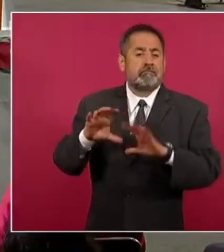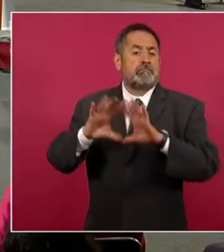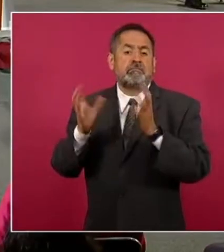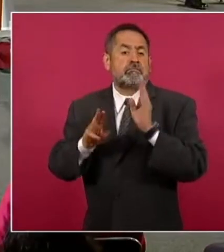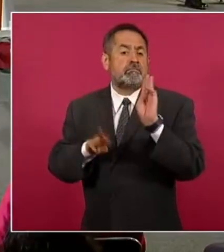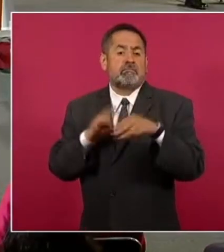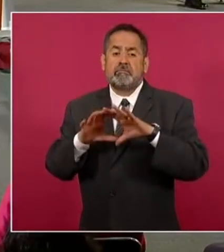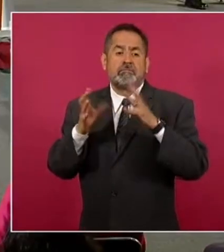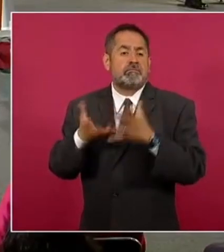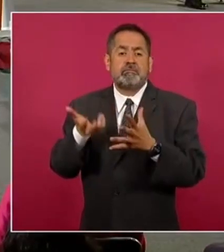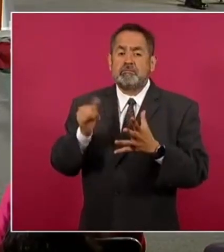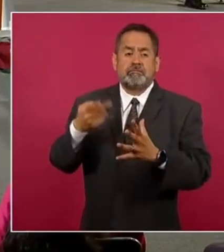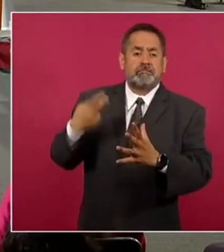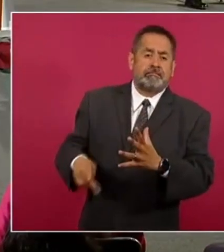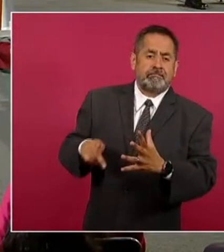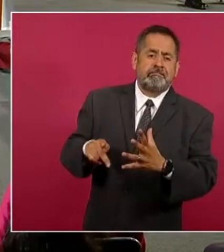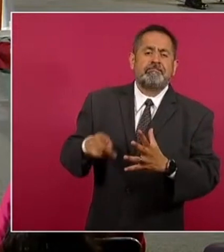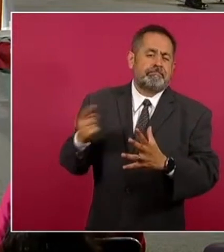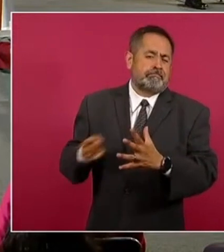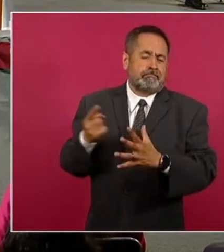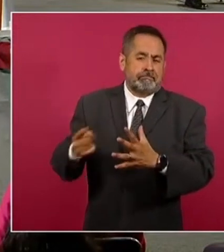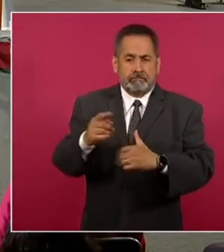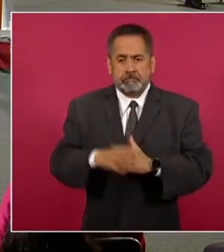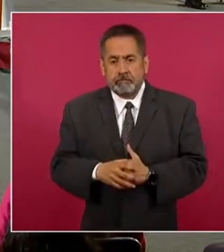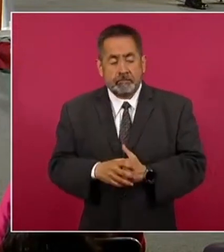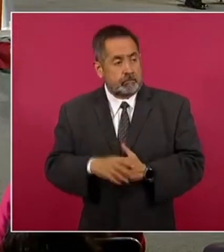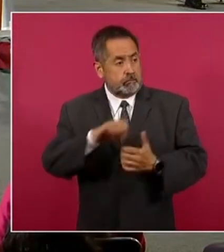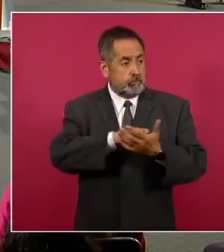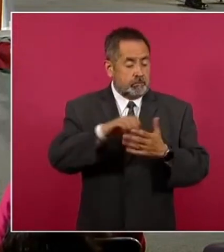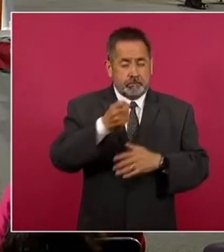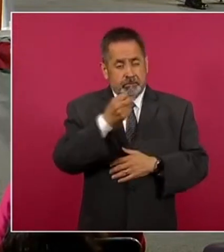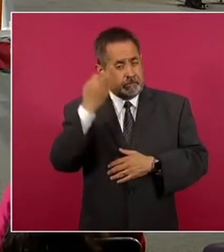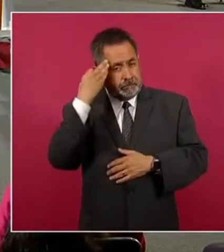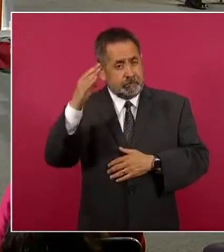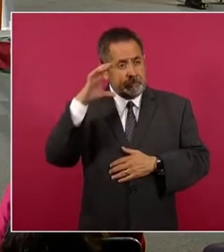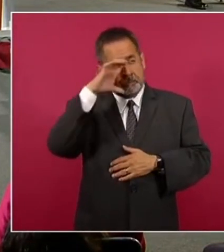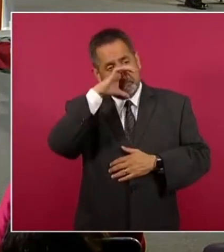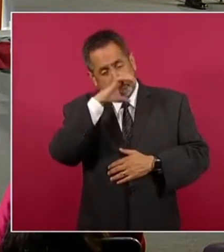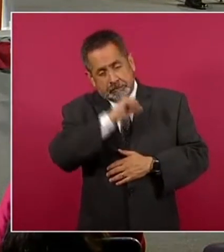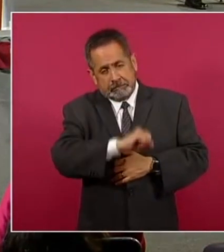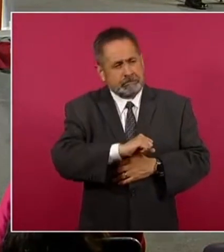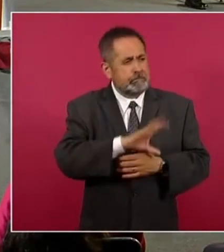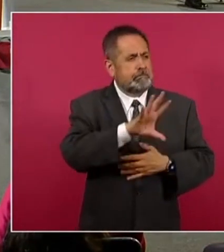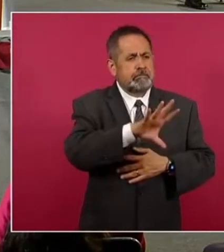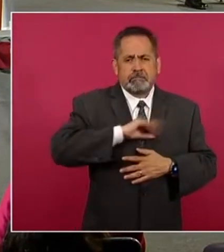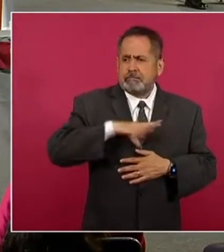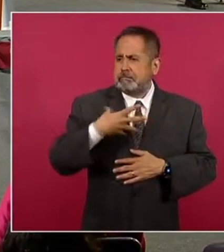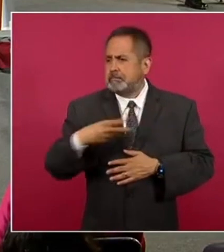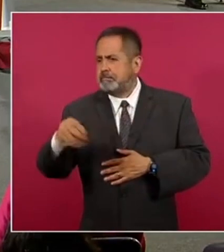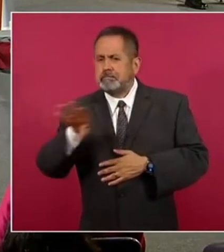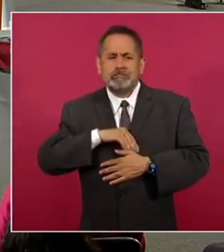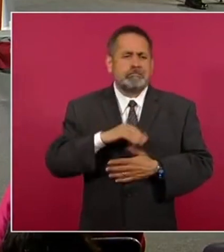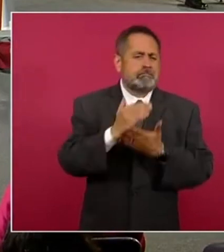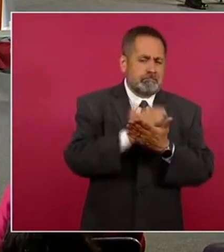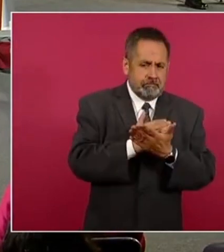fluctuaciones, hay cambios, durante la temporada de calor bajan los contagios, durante las temporadas de frío suben los contagios,